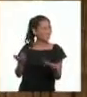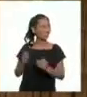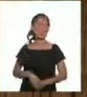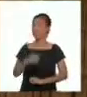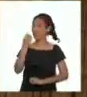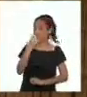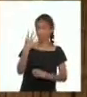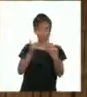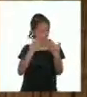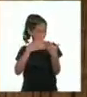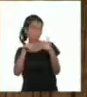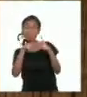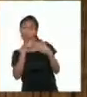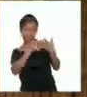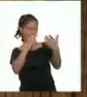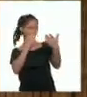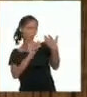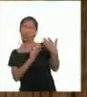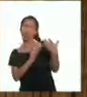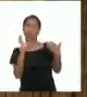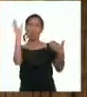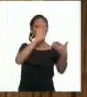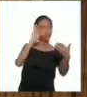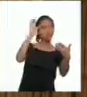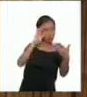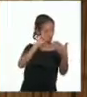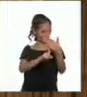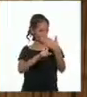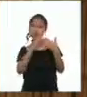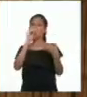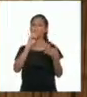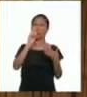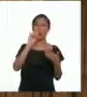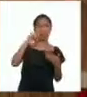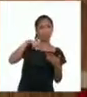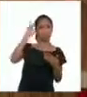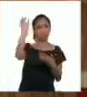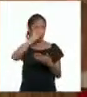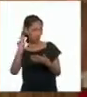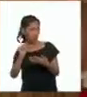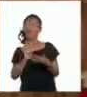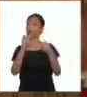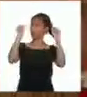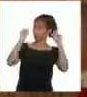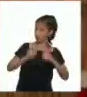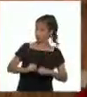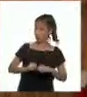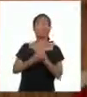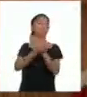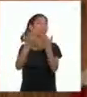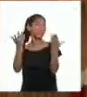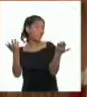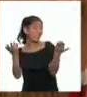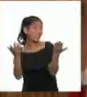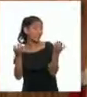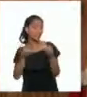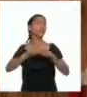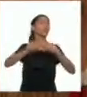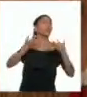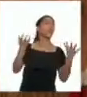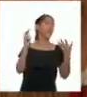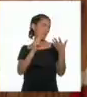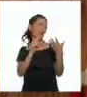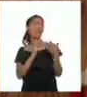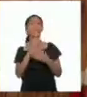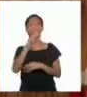¡Qué emocionante comenzar esta aventura en busca de los orígenes de nuestra independencia como nación! ¡Así es! ¿Y ustedes, cómo viven el